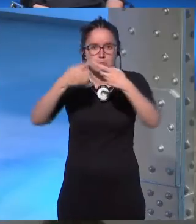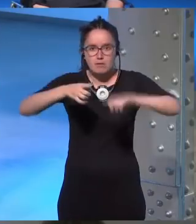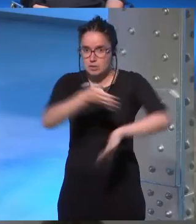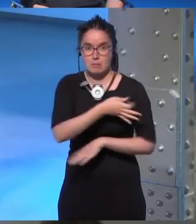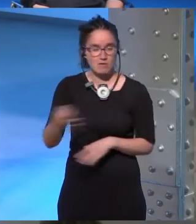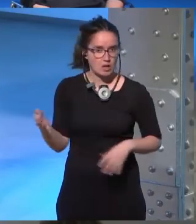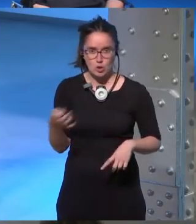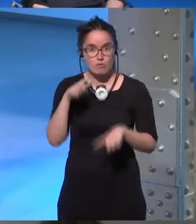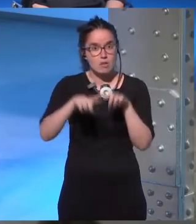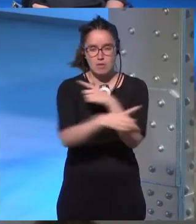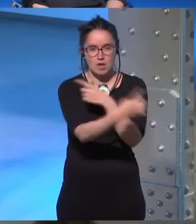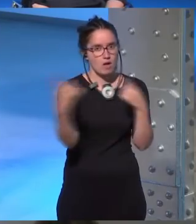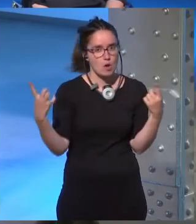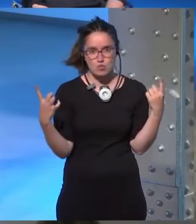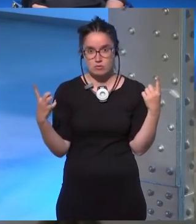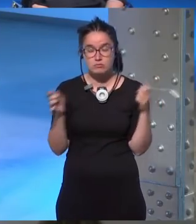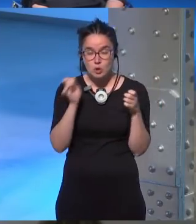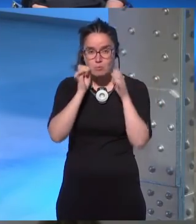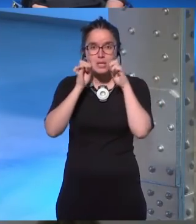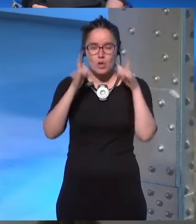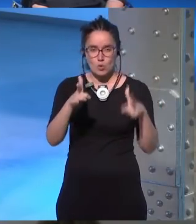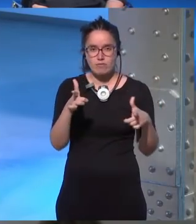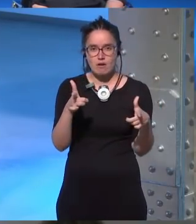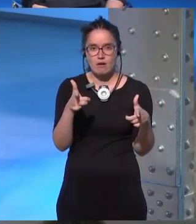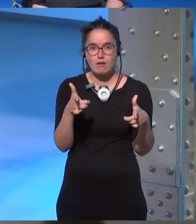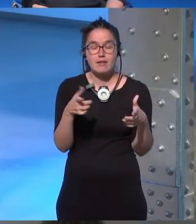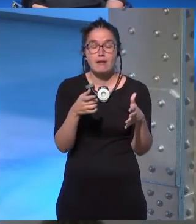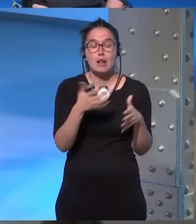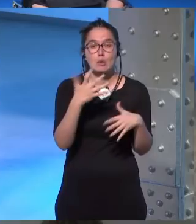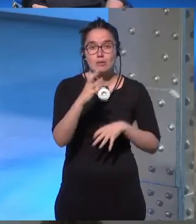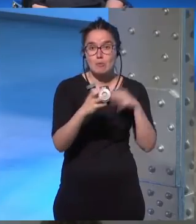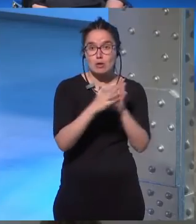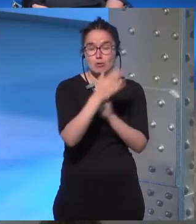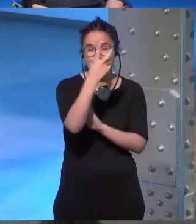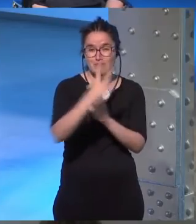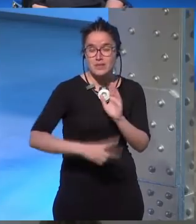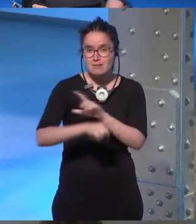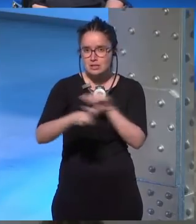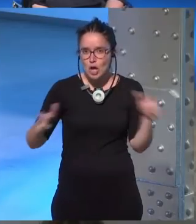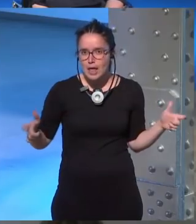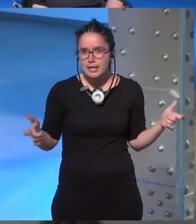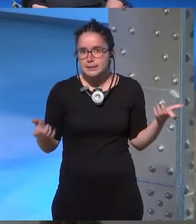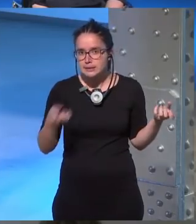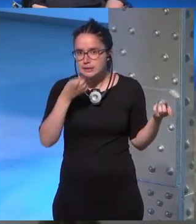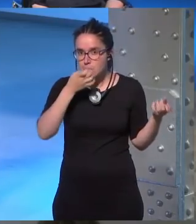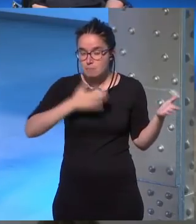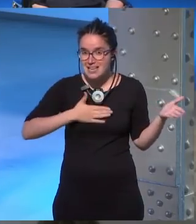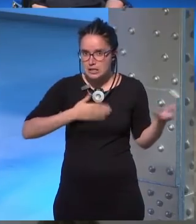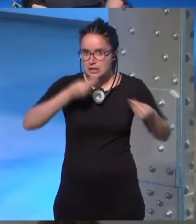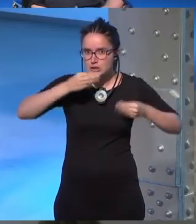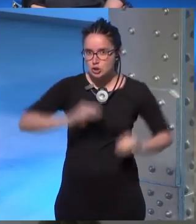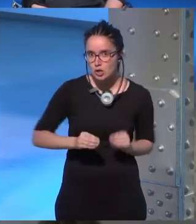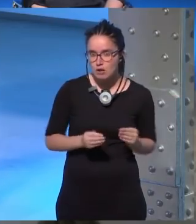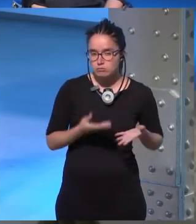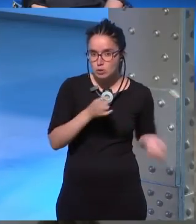lo que funcione me he dado cuenta de que la mitad de la experiencia lectora es bueno esta es mi historia